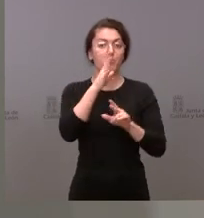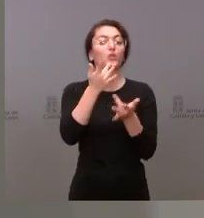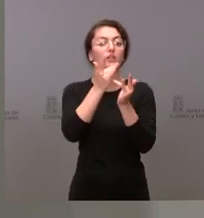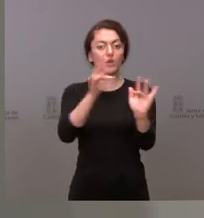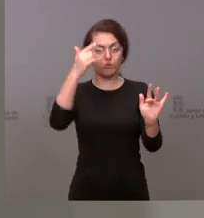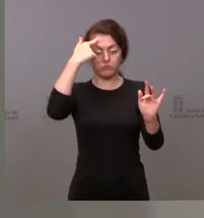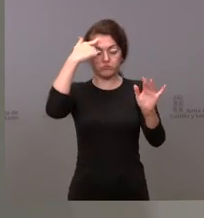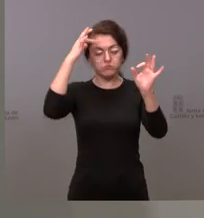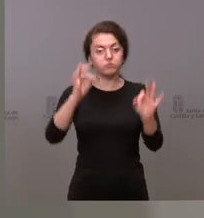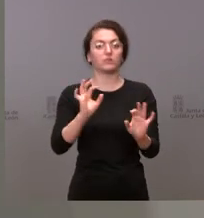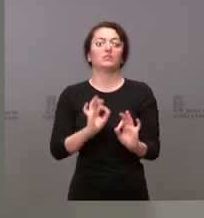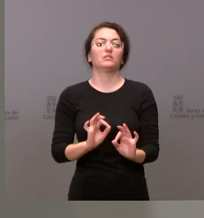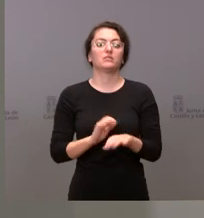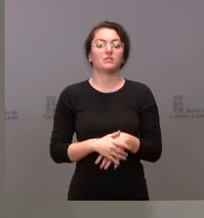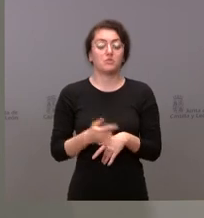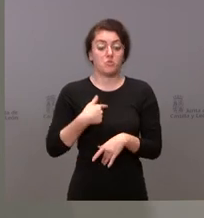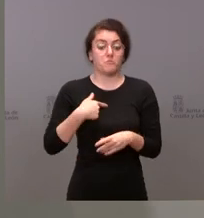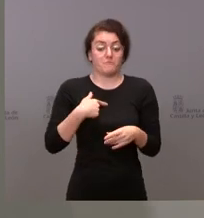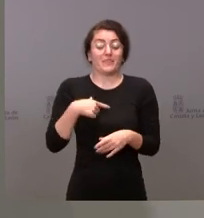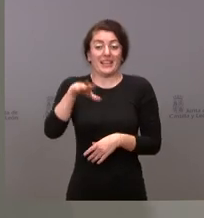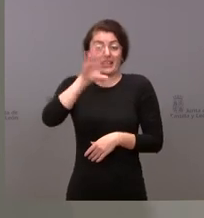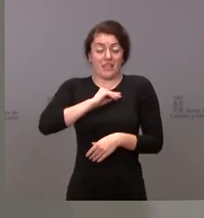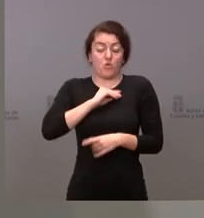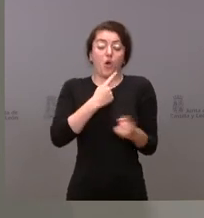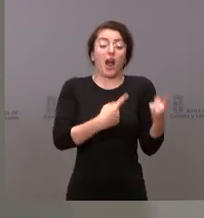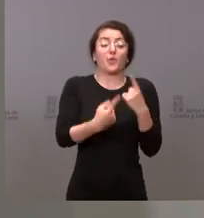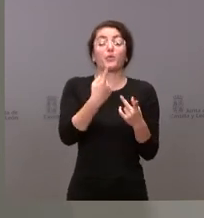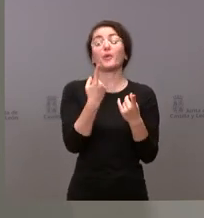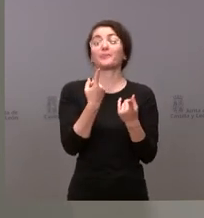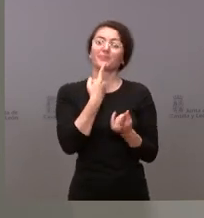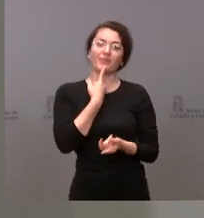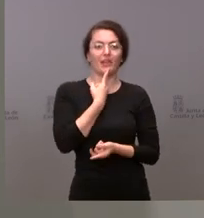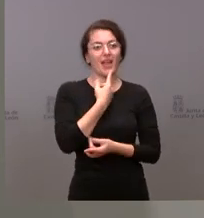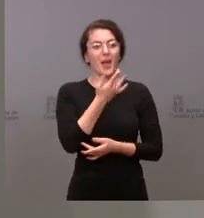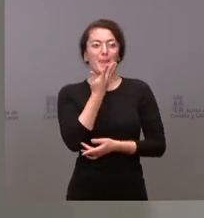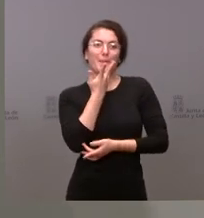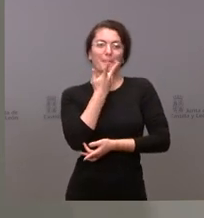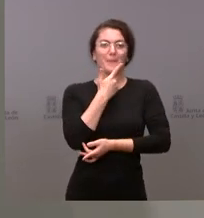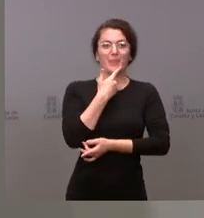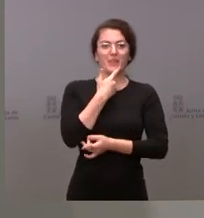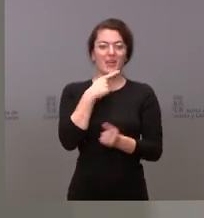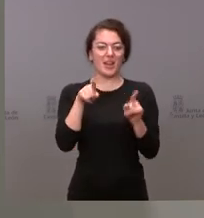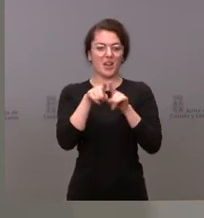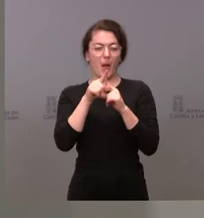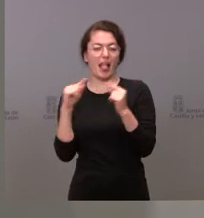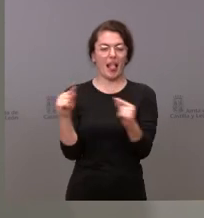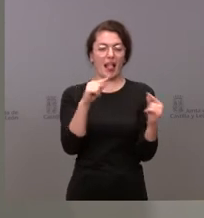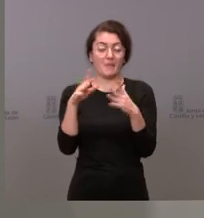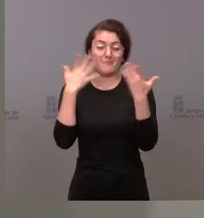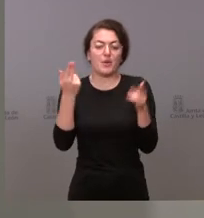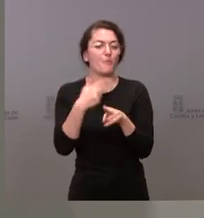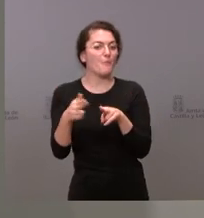y yo comprendo que hay gente que prefiere la pasión a la racionalidad hombre yo también dependiendo de para qué pero para la política